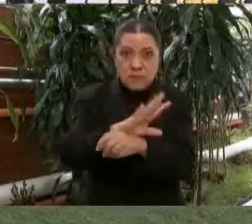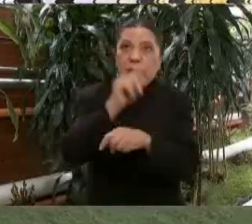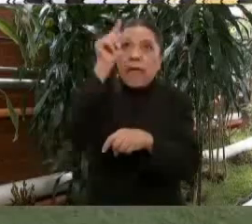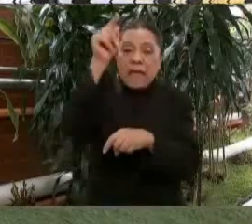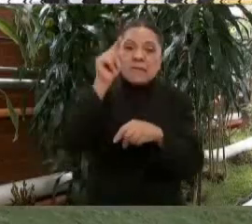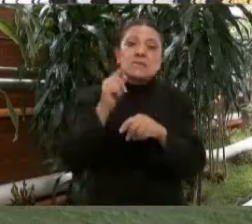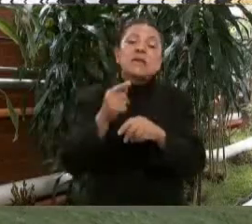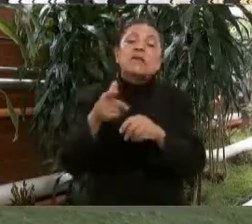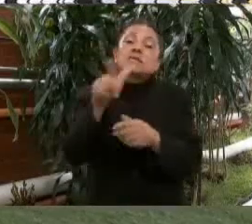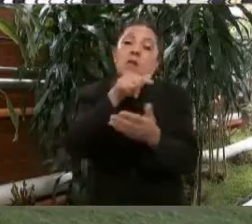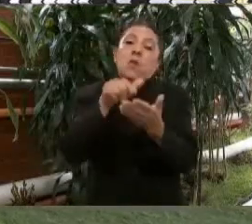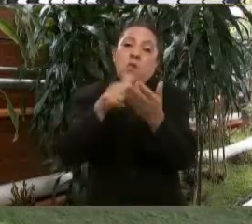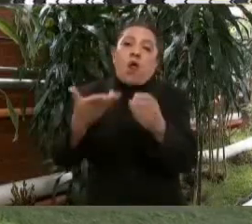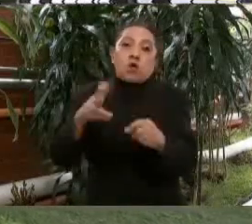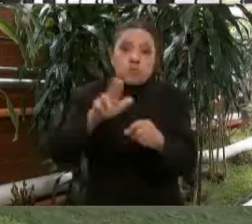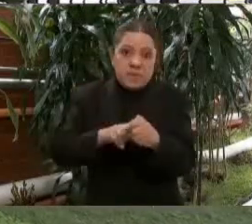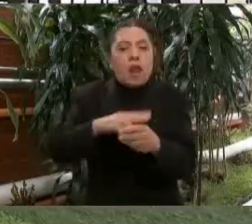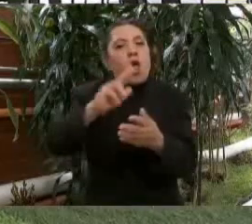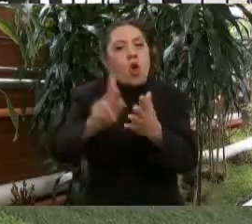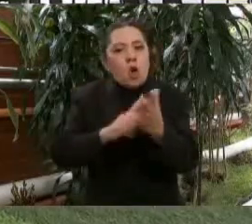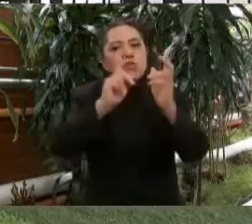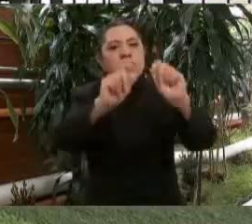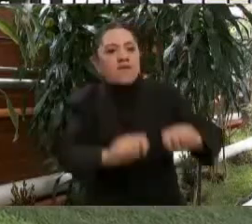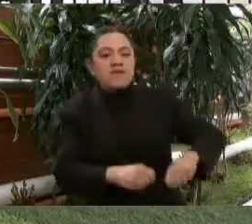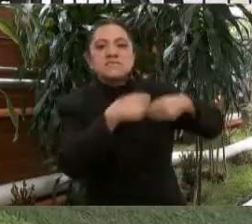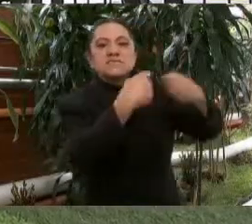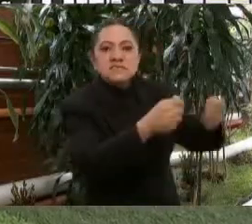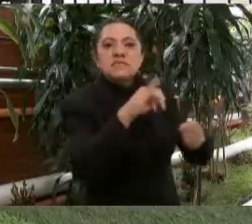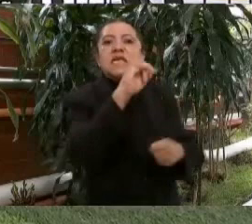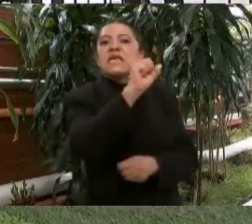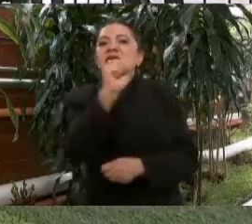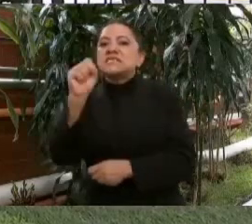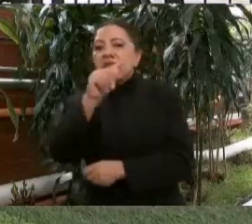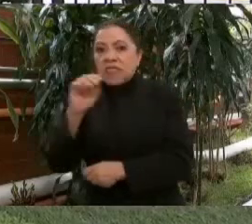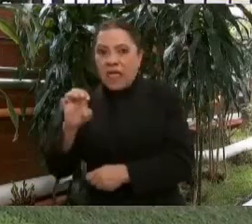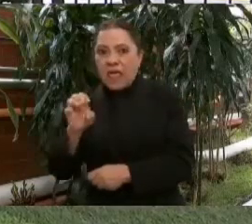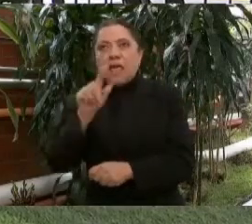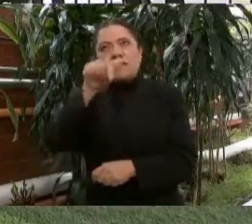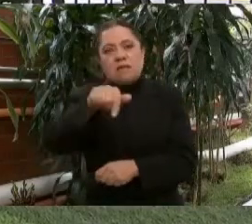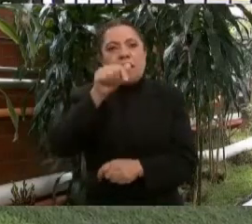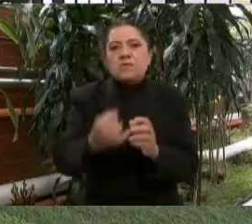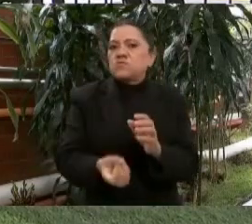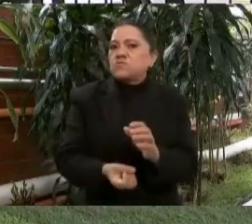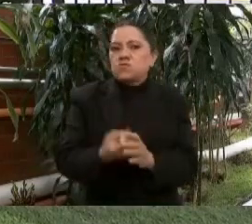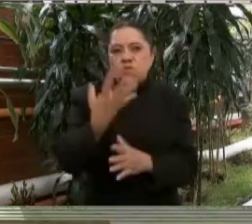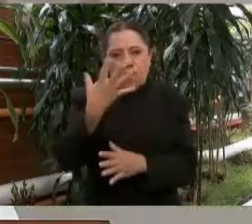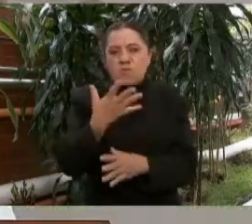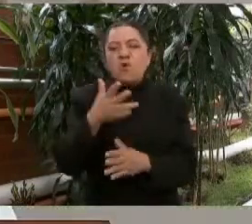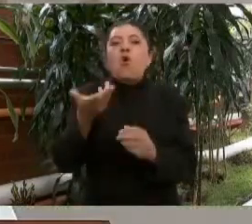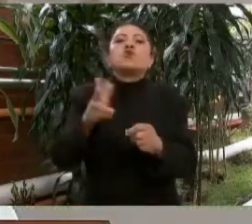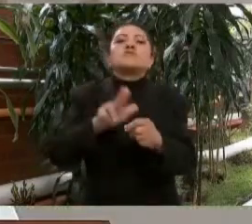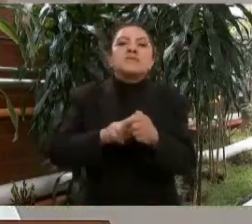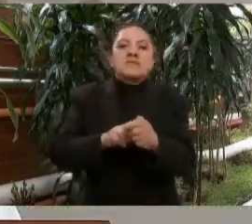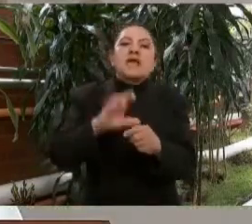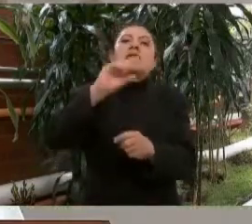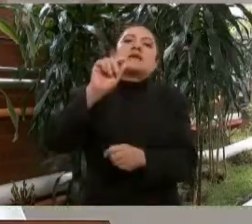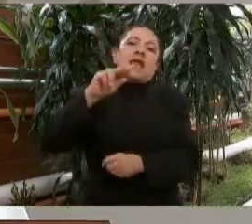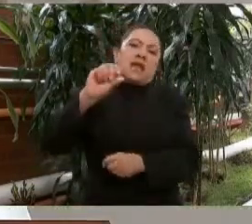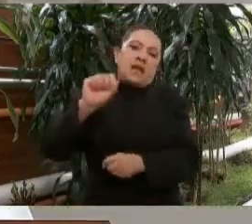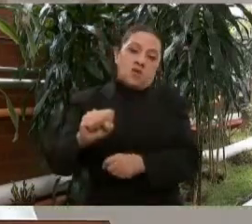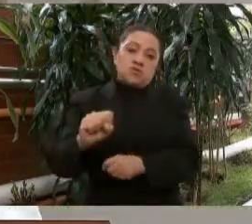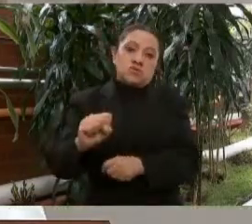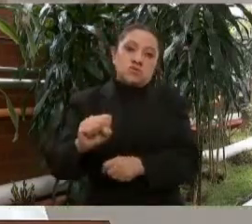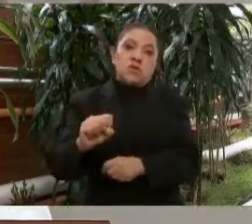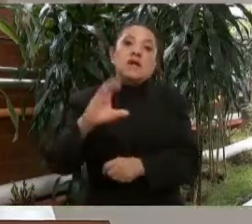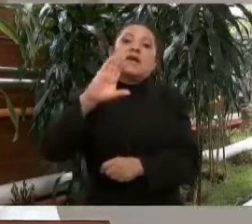Las destinaremos al que será el nuevo Hospital General Carlos Calero, con lo cual habremos de ampliar las